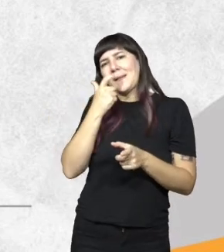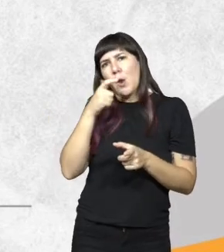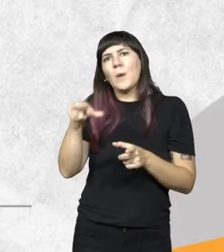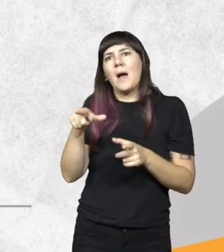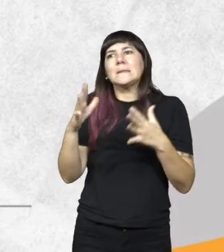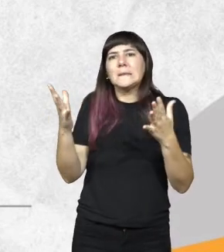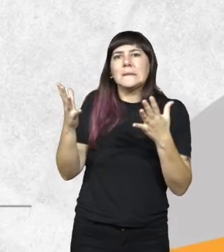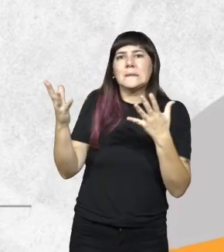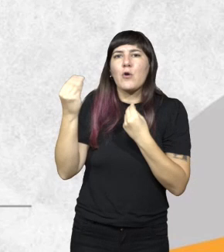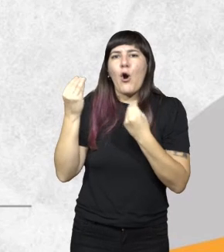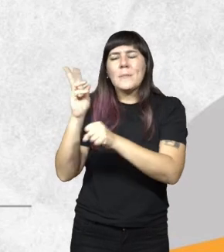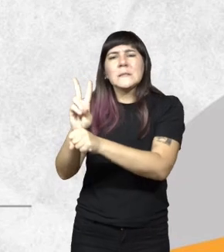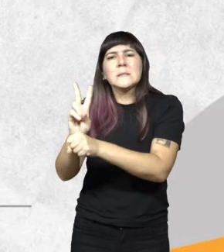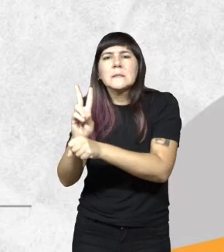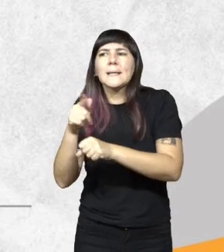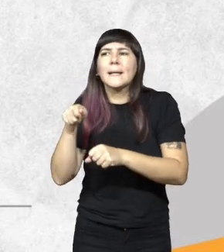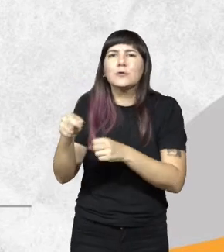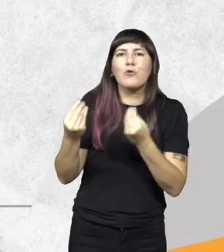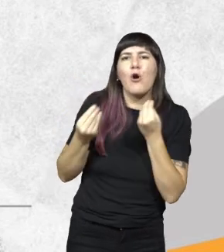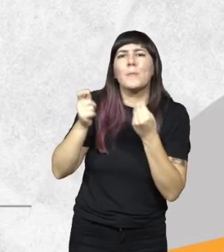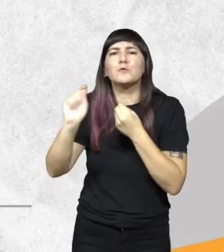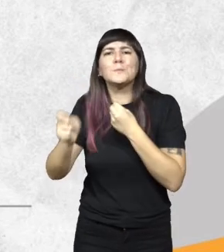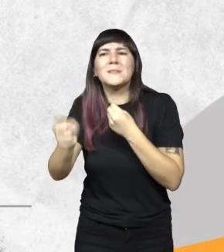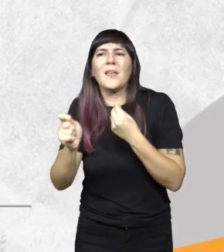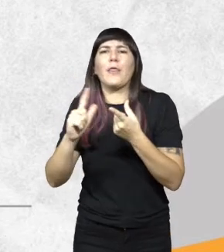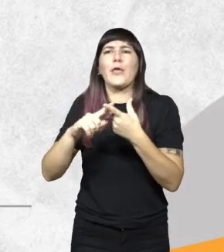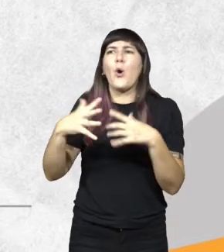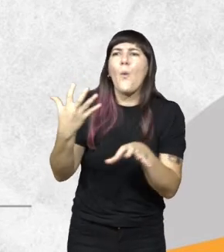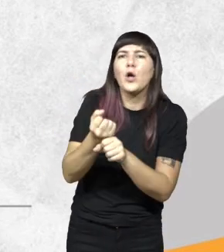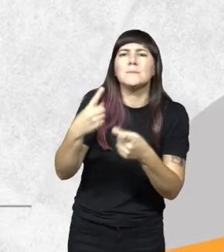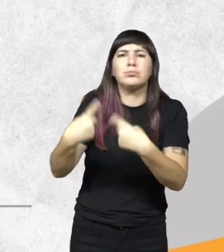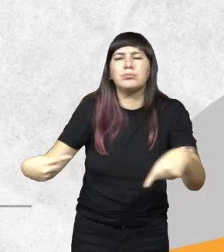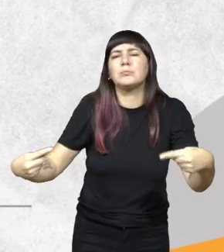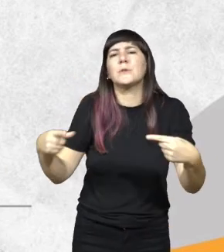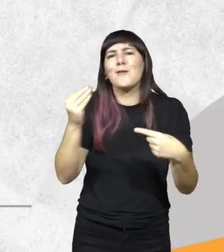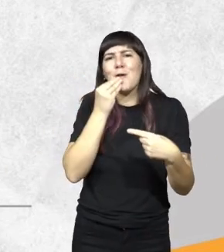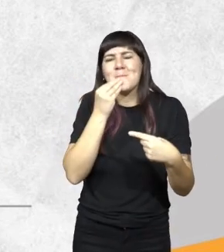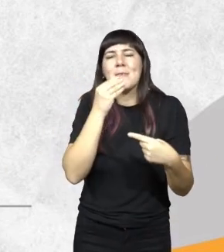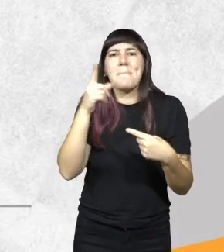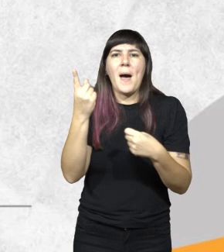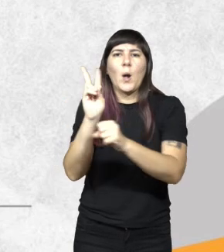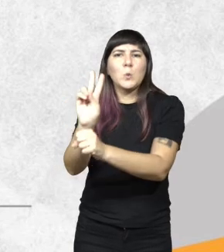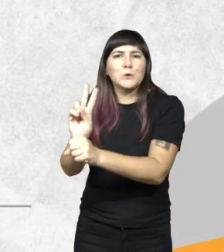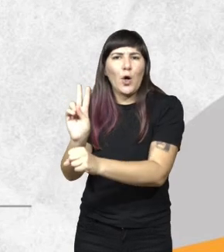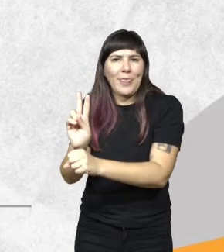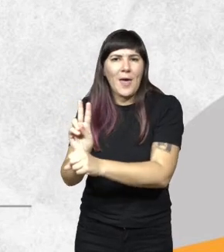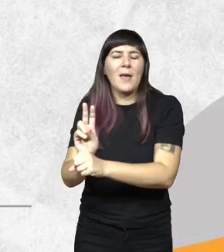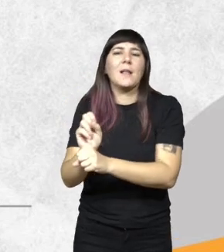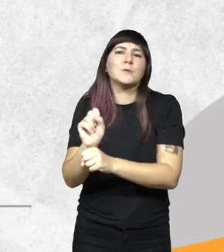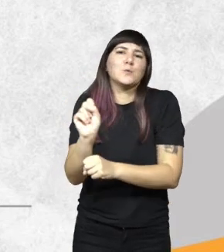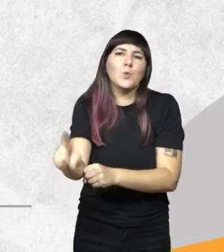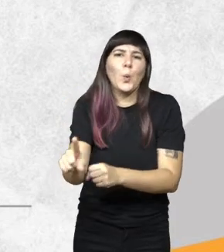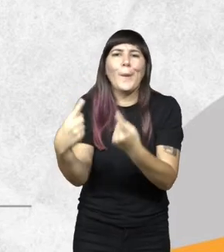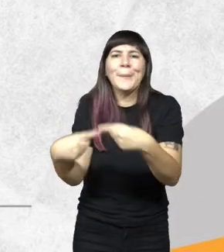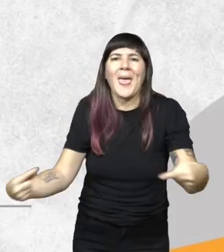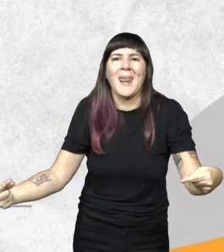sostenerse allí gestionando subsidios, bolsones, etcétera, para poder poner en custodia parte de